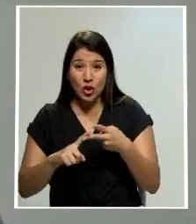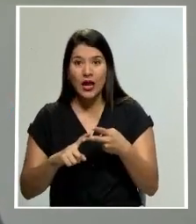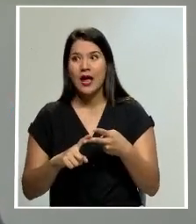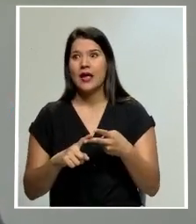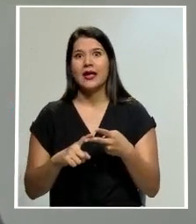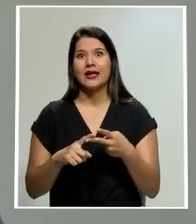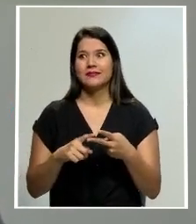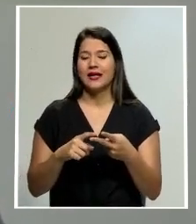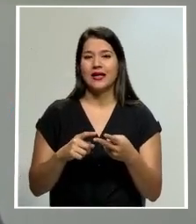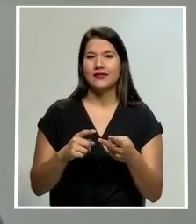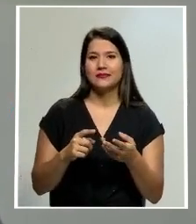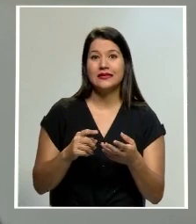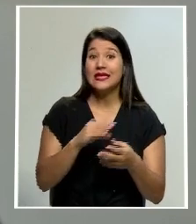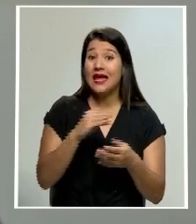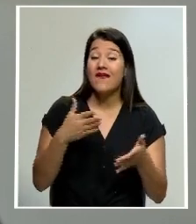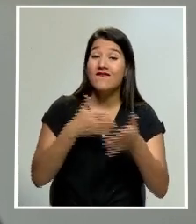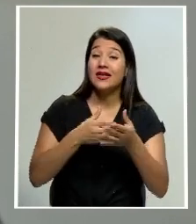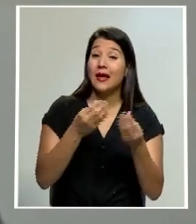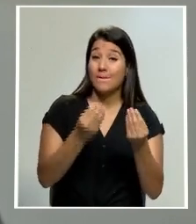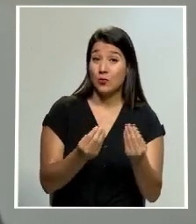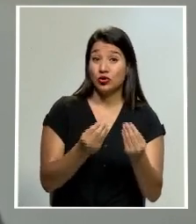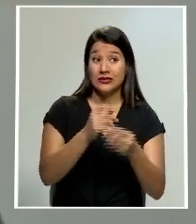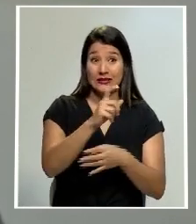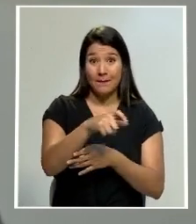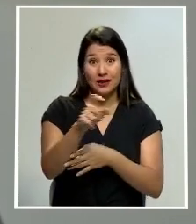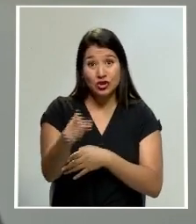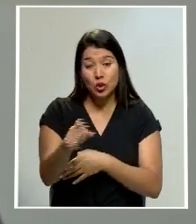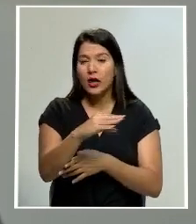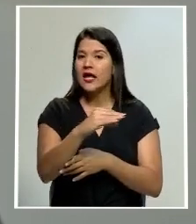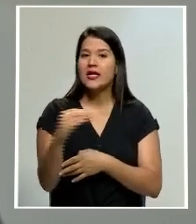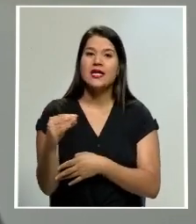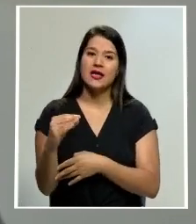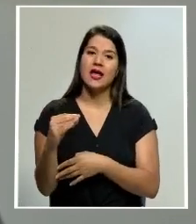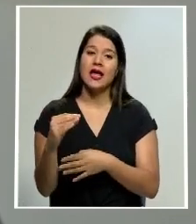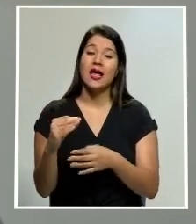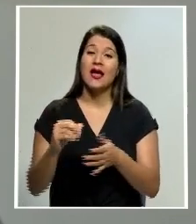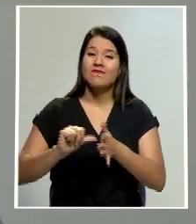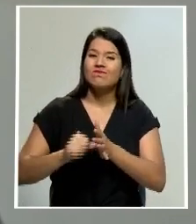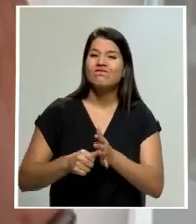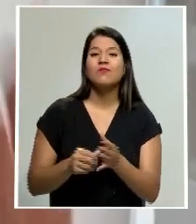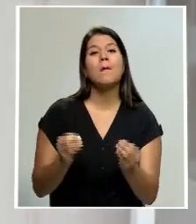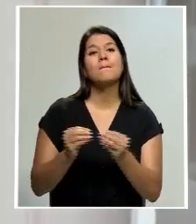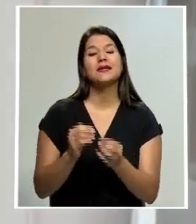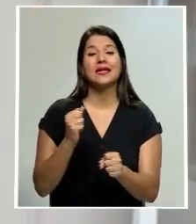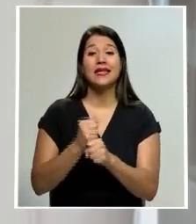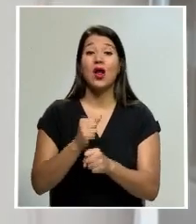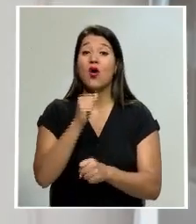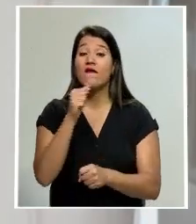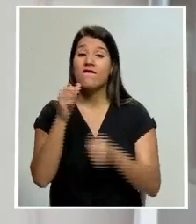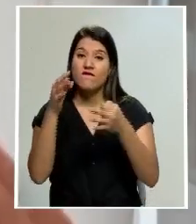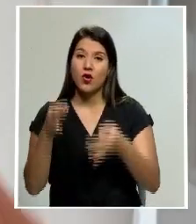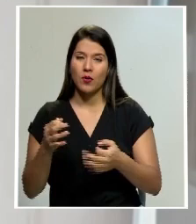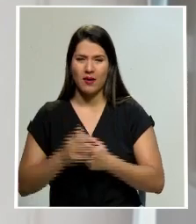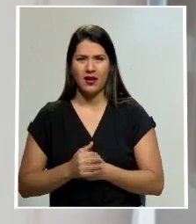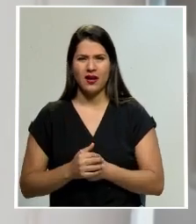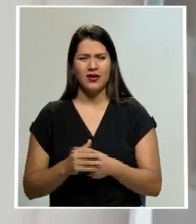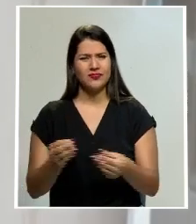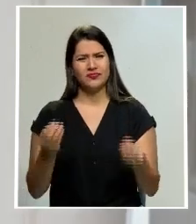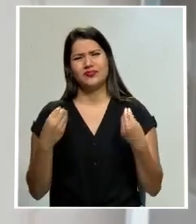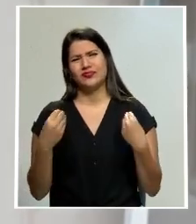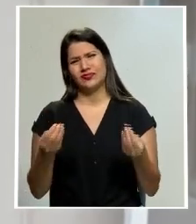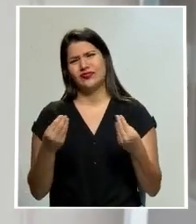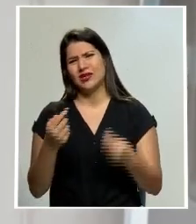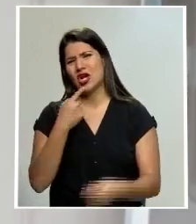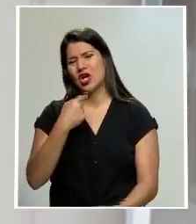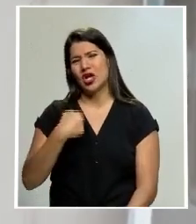hogares, sin olvidar que se reforzaría la informalidad que tanto daño le hace al país. Es absurdo lo que nos viene diciendo